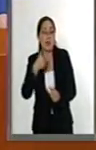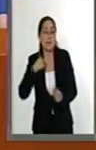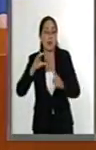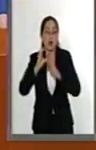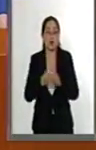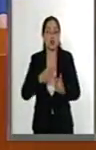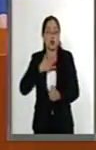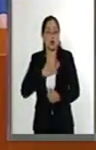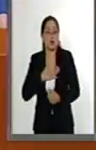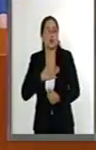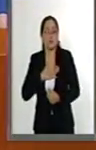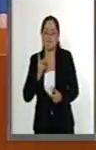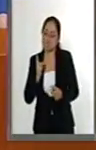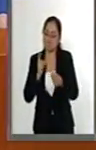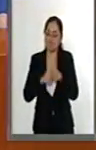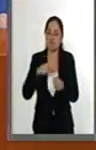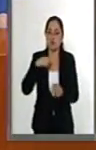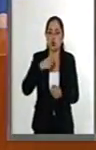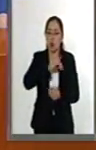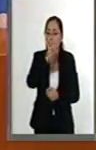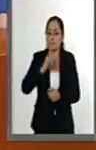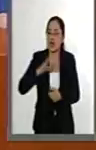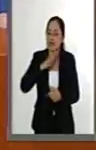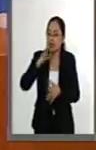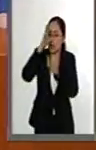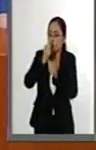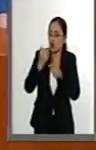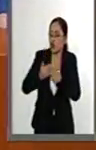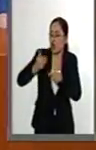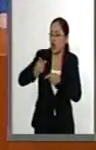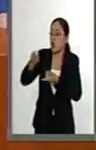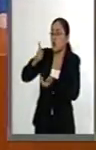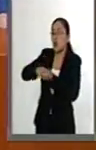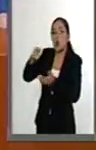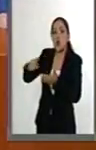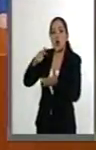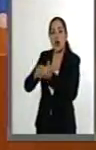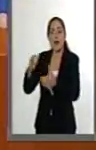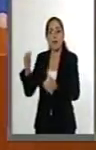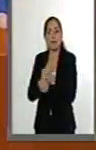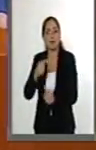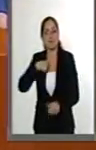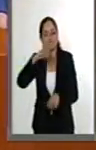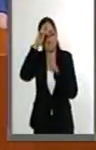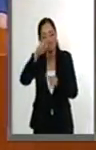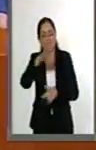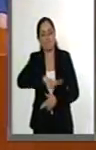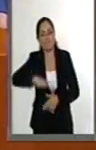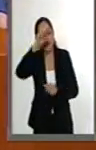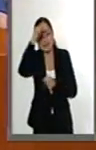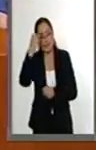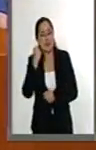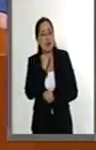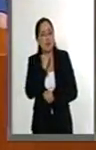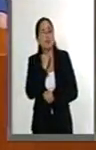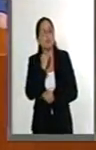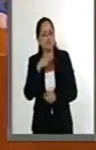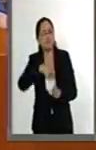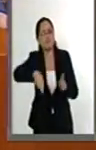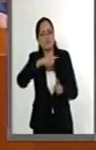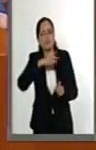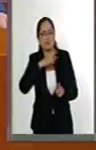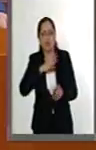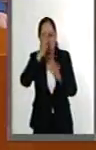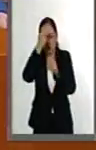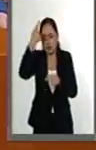de Justicia y jamás he hecho un acuerdo en una cantina. Se le respeta al Senado y se acuerda por el